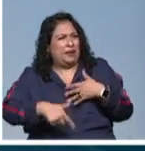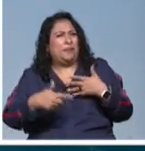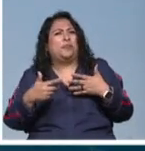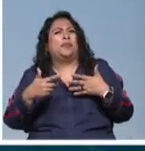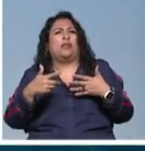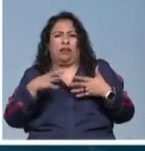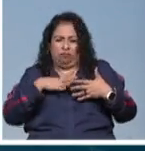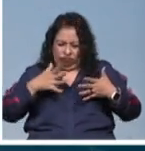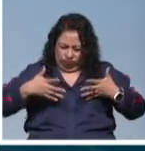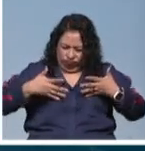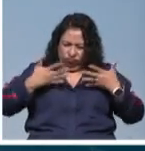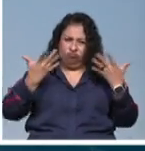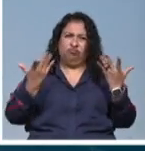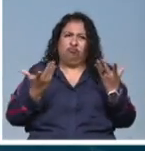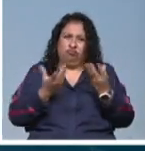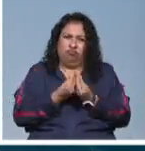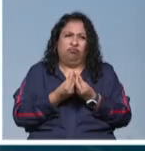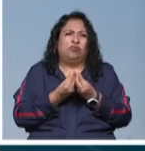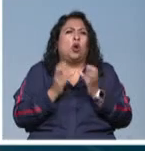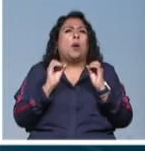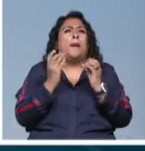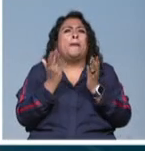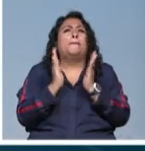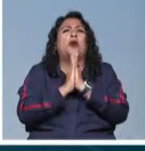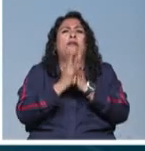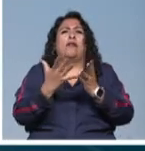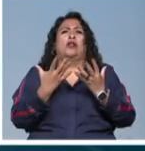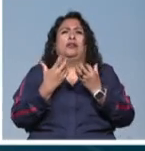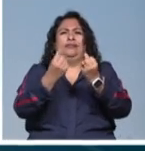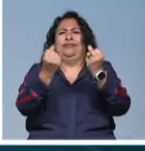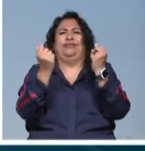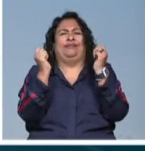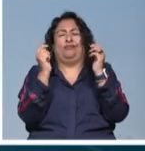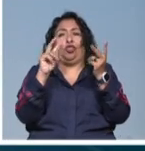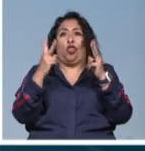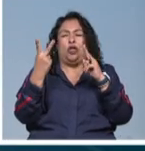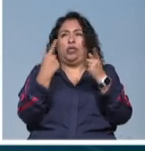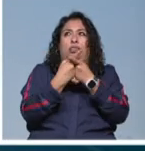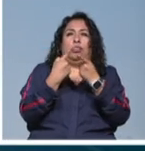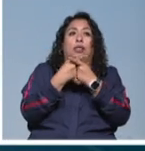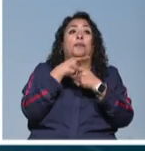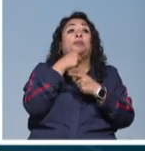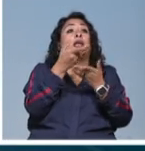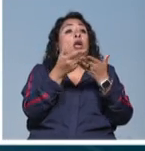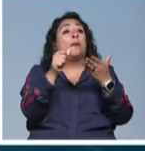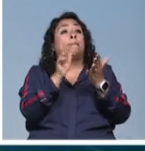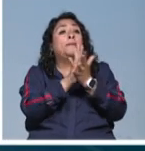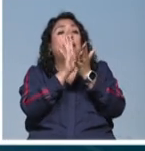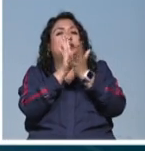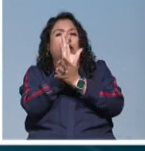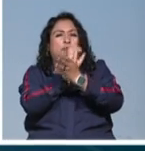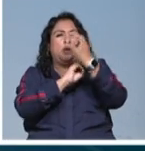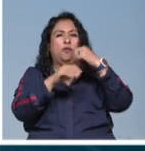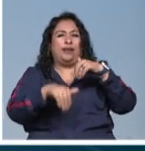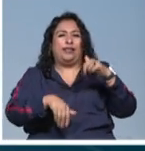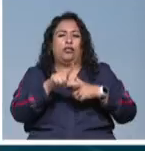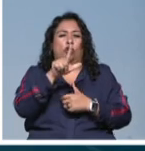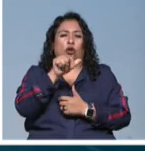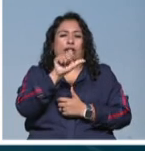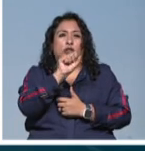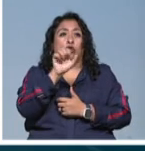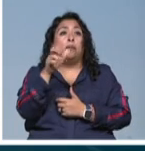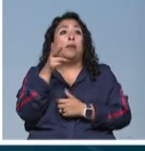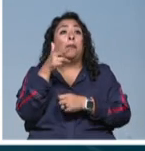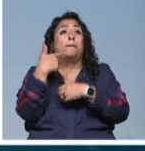Vamos a darle, vamos de la mano, o por favor, vengan conmigo, algo así. Actualmente, además de participar en la obra de Teatro La Sombra,